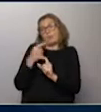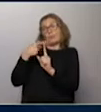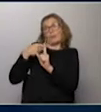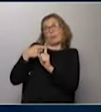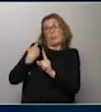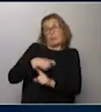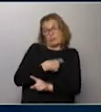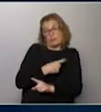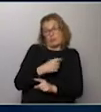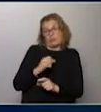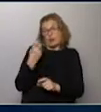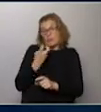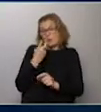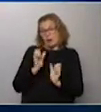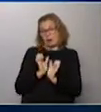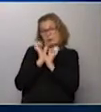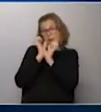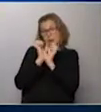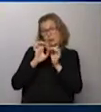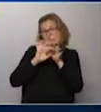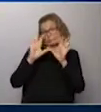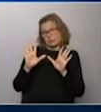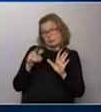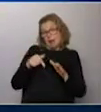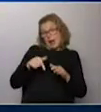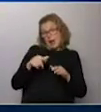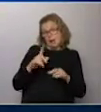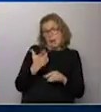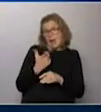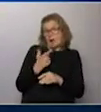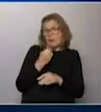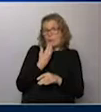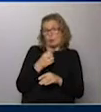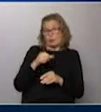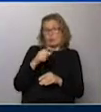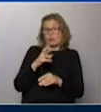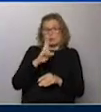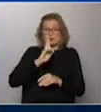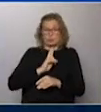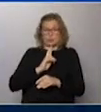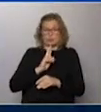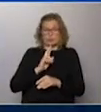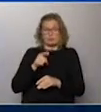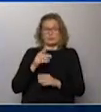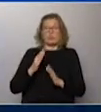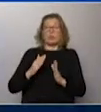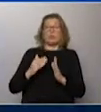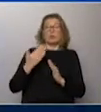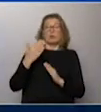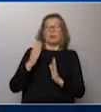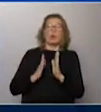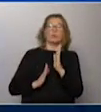este Peñal que va a buscar en Libertadores lo que no consigue en el torneo de apertura, que son buenos resultados y buenos rendimientos. Hay altura en Cochabamba, que es la ciudad de